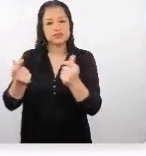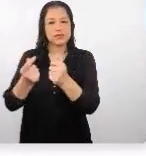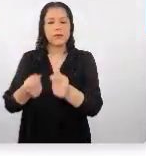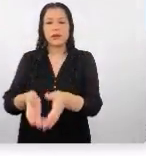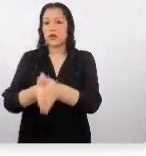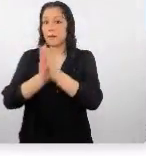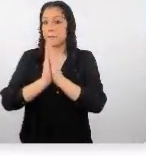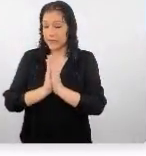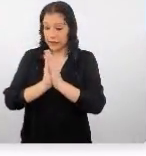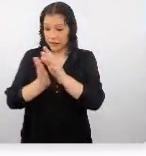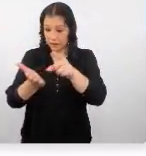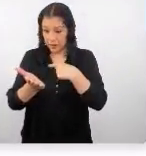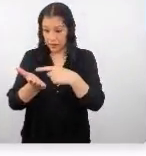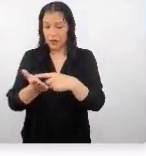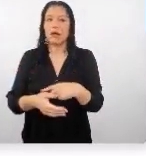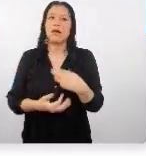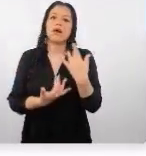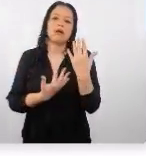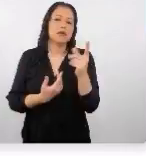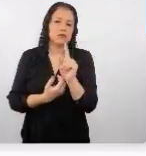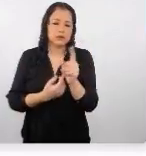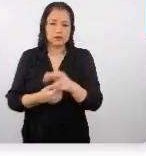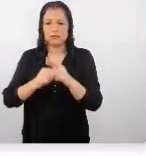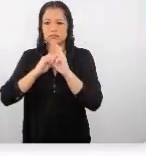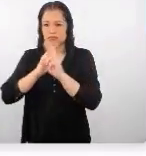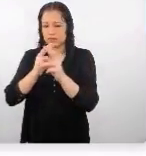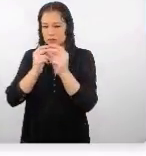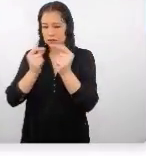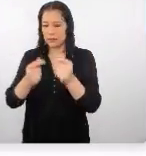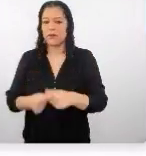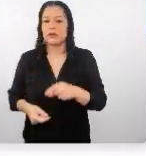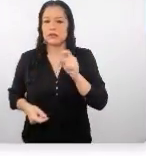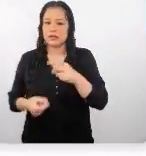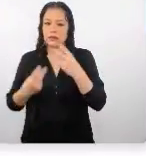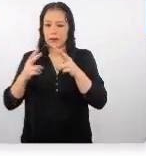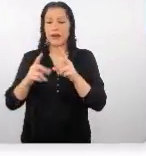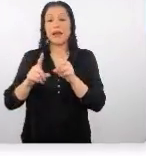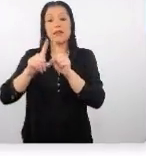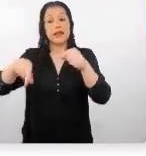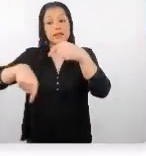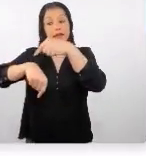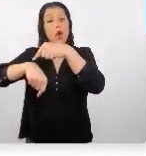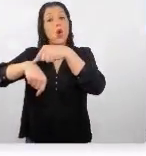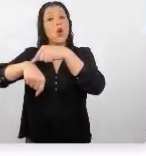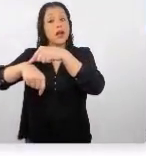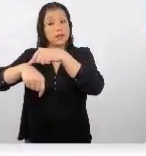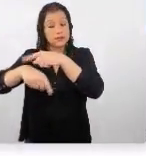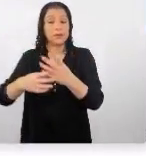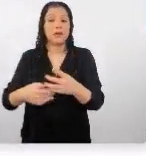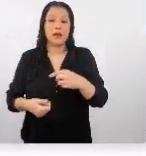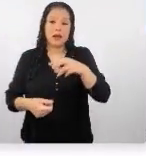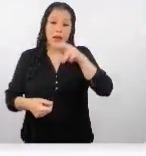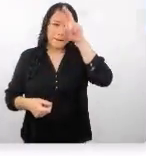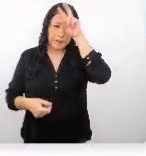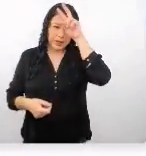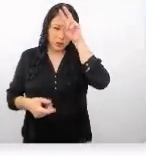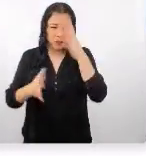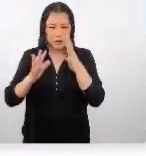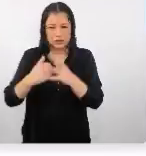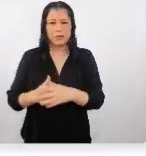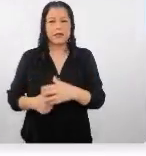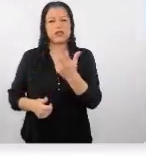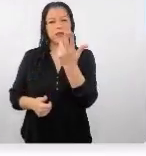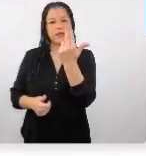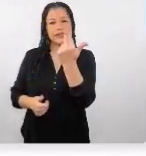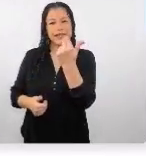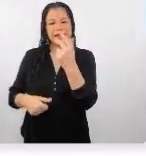solicitudes que ellos hacen hay que tener en cuenta la diferencia horaria ¿no? pero tiene aproximadamente como 13 horas